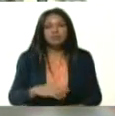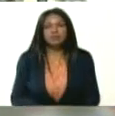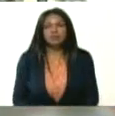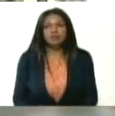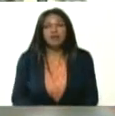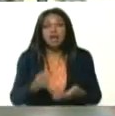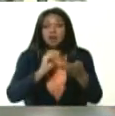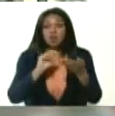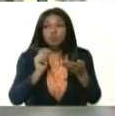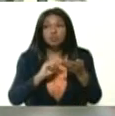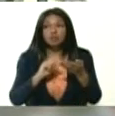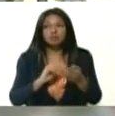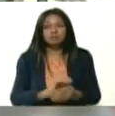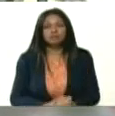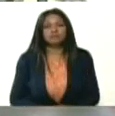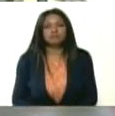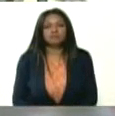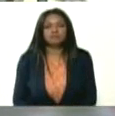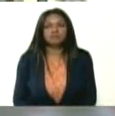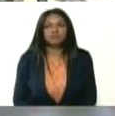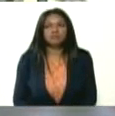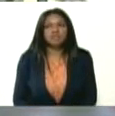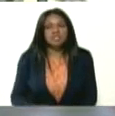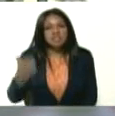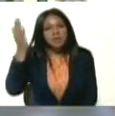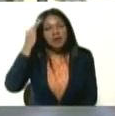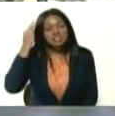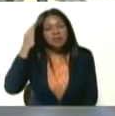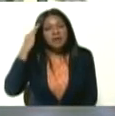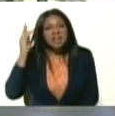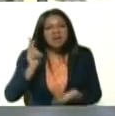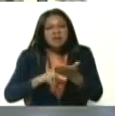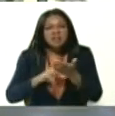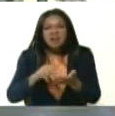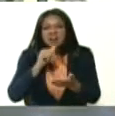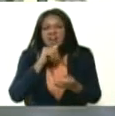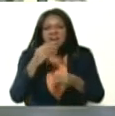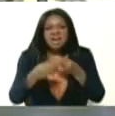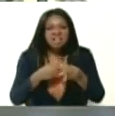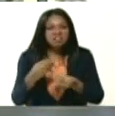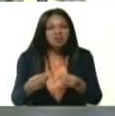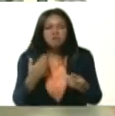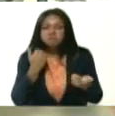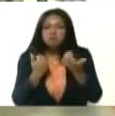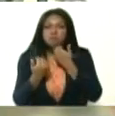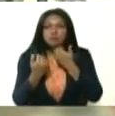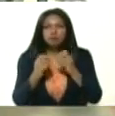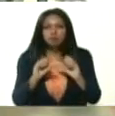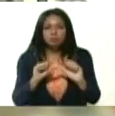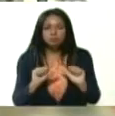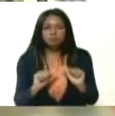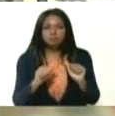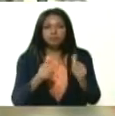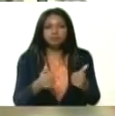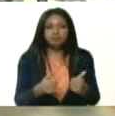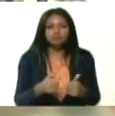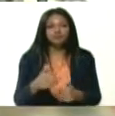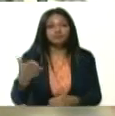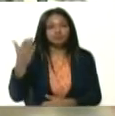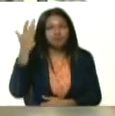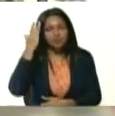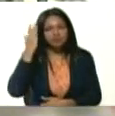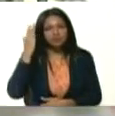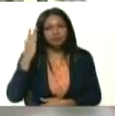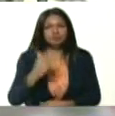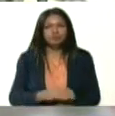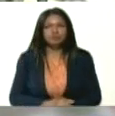Anótenlo, anótenlo, anótenlo, Se va a saber la verdad de quién creó esta enfermedad y cómo la sembraron. Se va a saber.